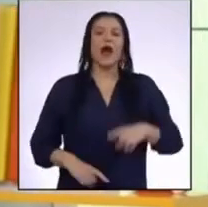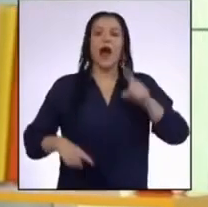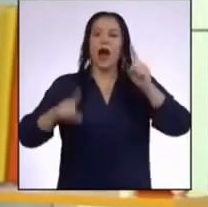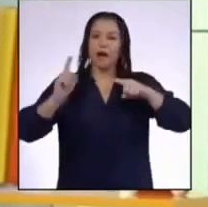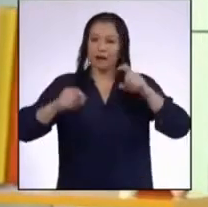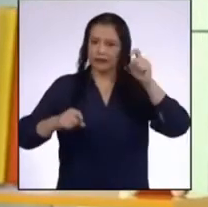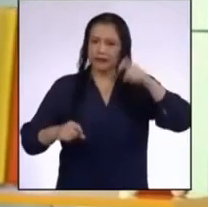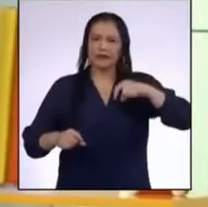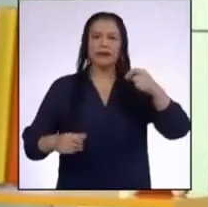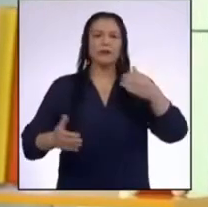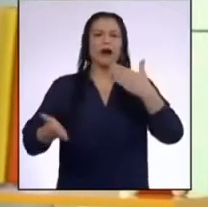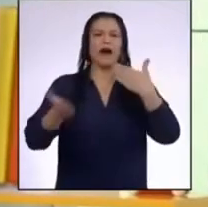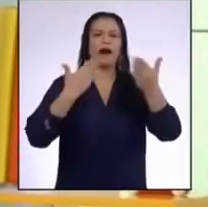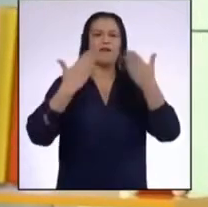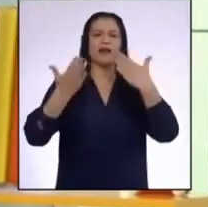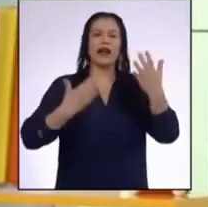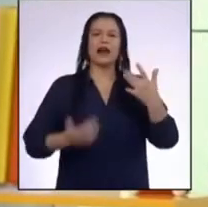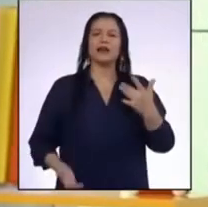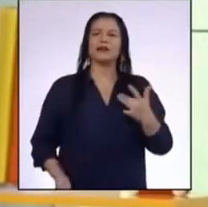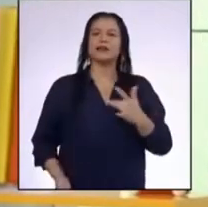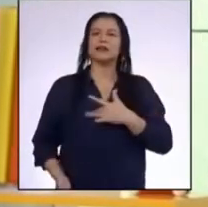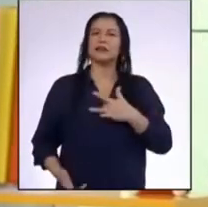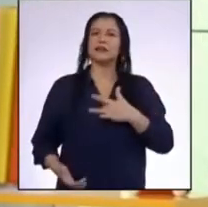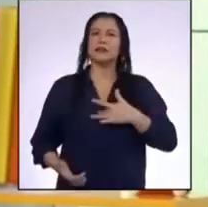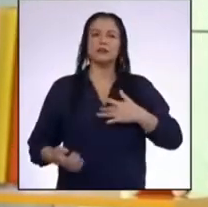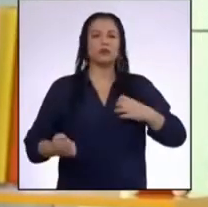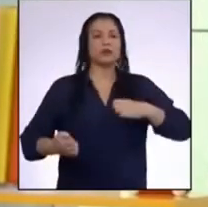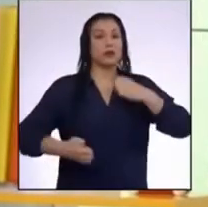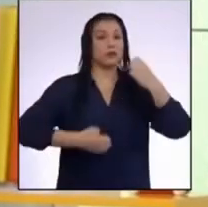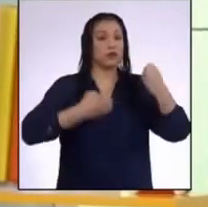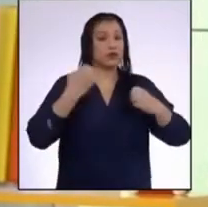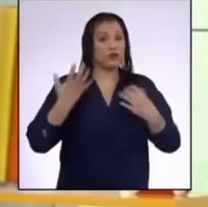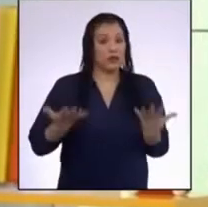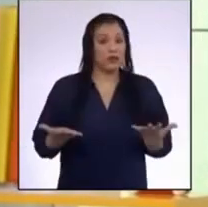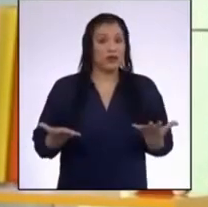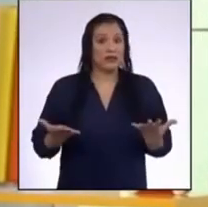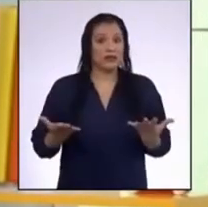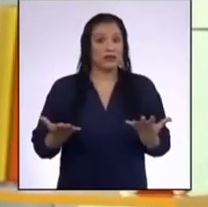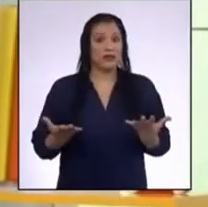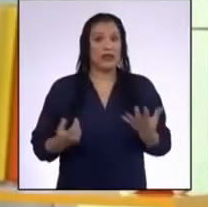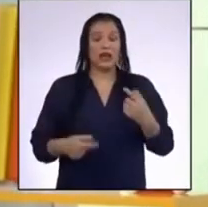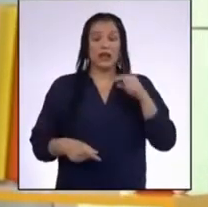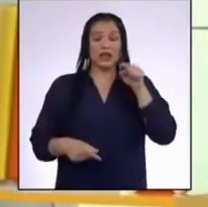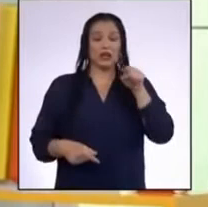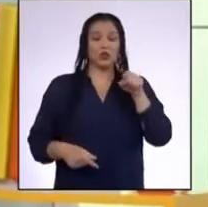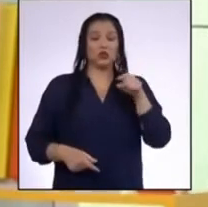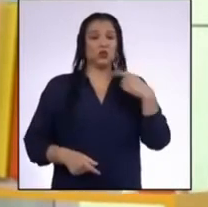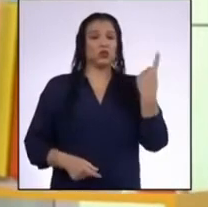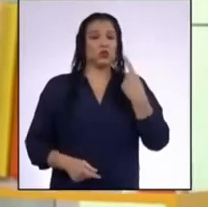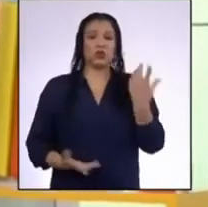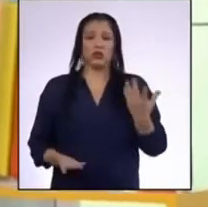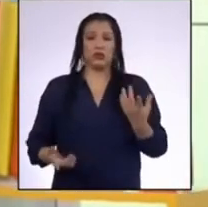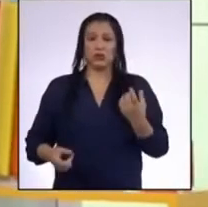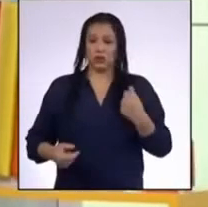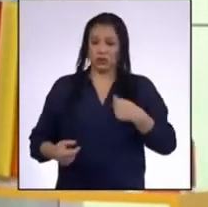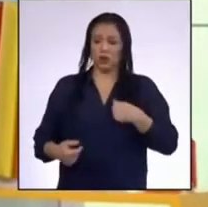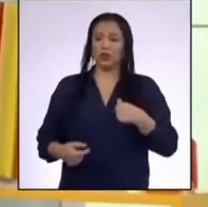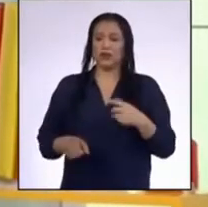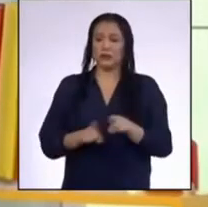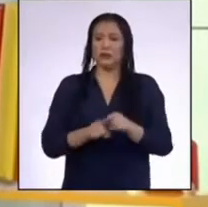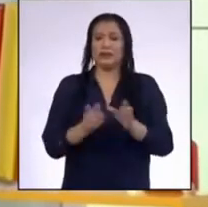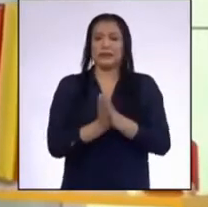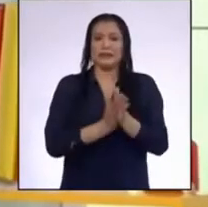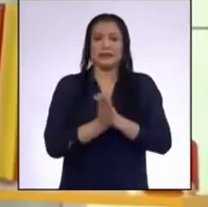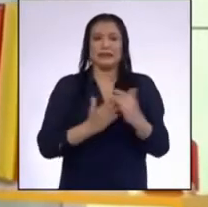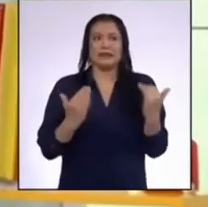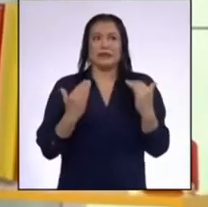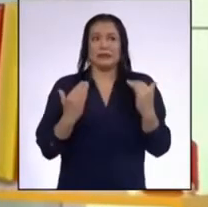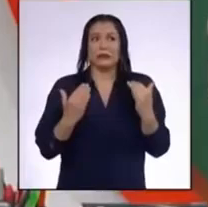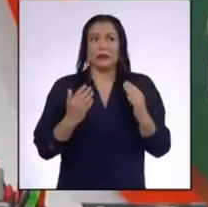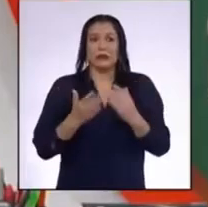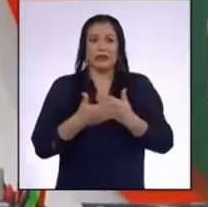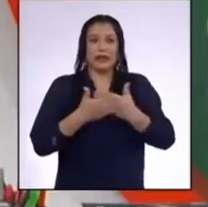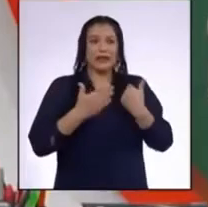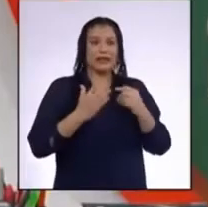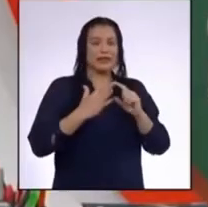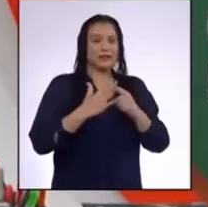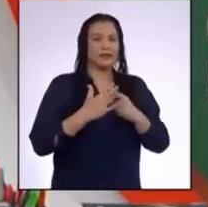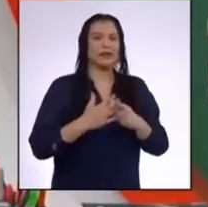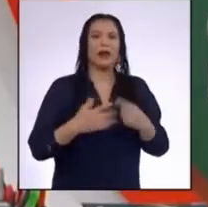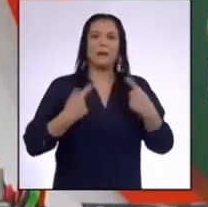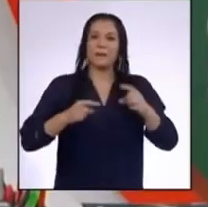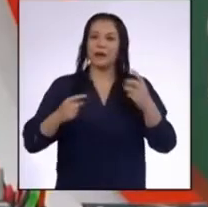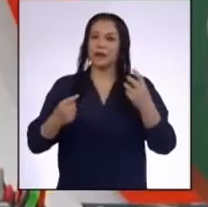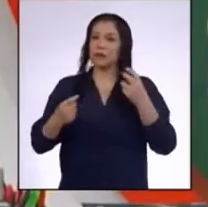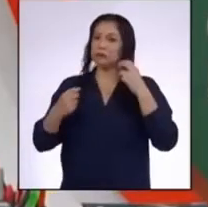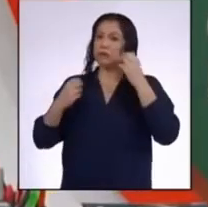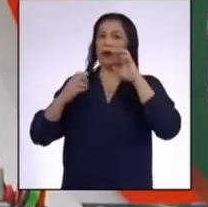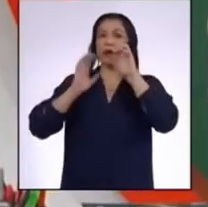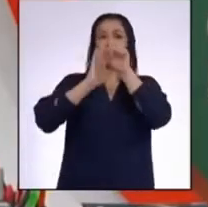necesitamos hablar de nuestras emociones y sentimientos Y no eres el único, yo también estaba bien nervioso antes de comenzar Aunque frente